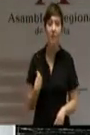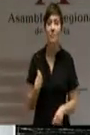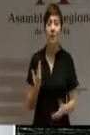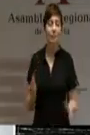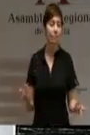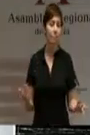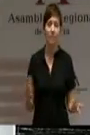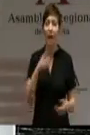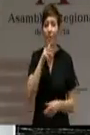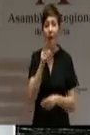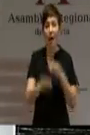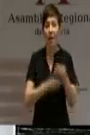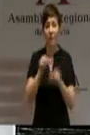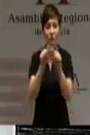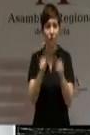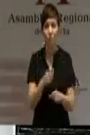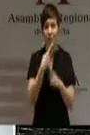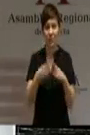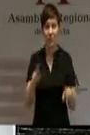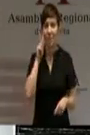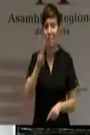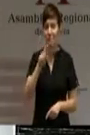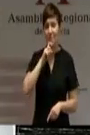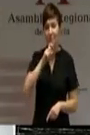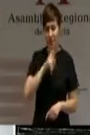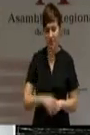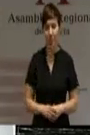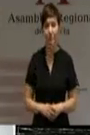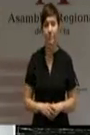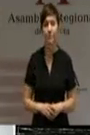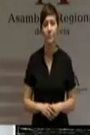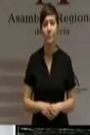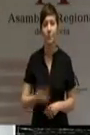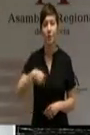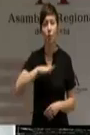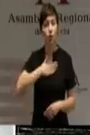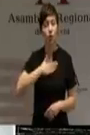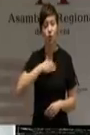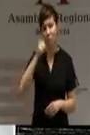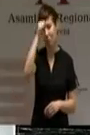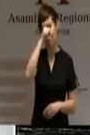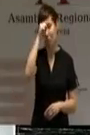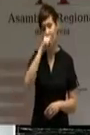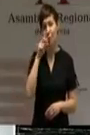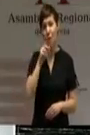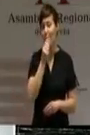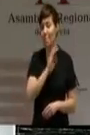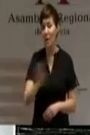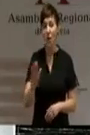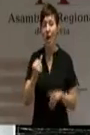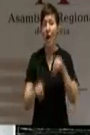textos distintos. Para nosotros, usted lo sabe, hubiera sido mejor unas elecciones anticipadas.